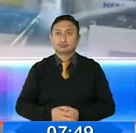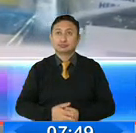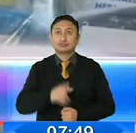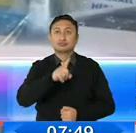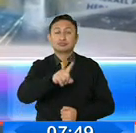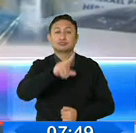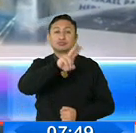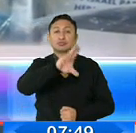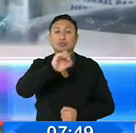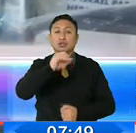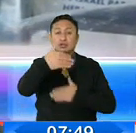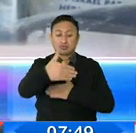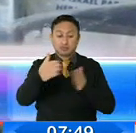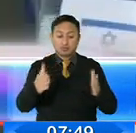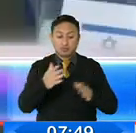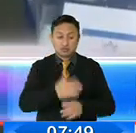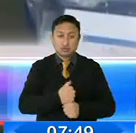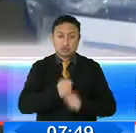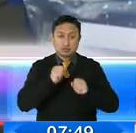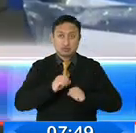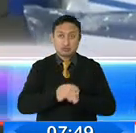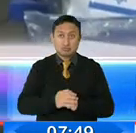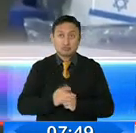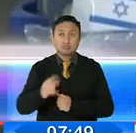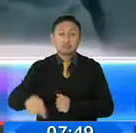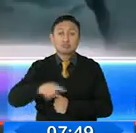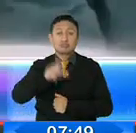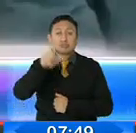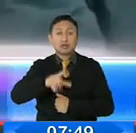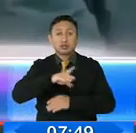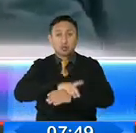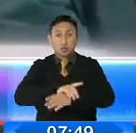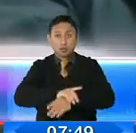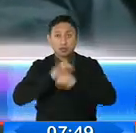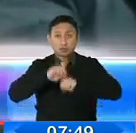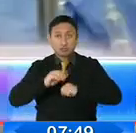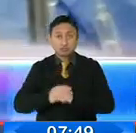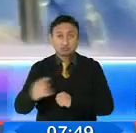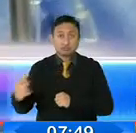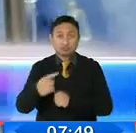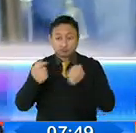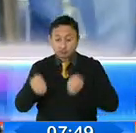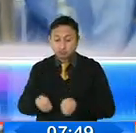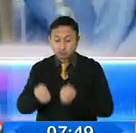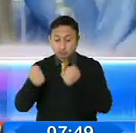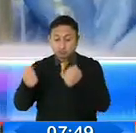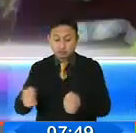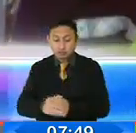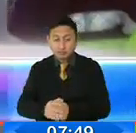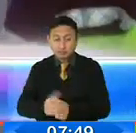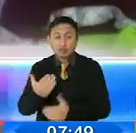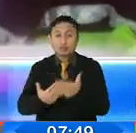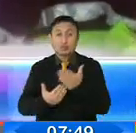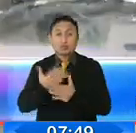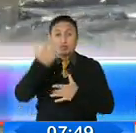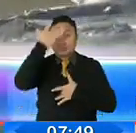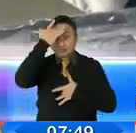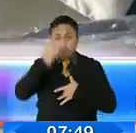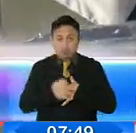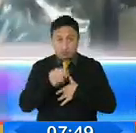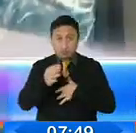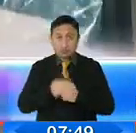de 120 kits de bioseguridad que serán entregados al personal médico que esté en primera línea de batalla contra el nuevo coronavirus.